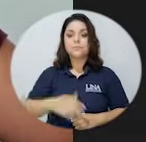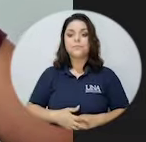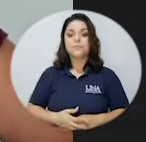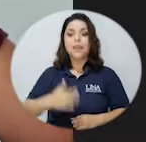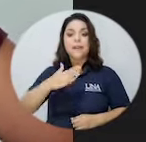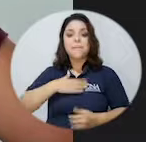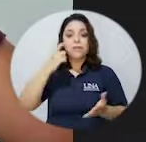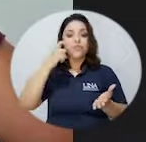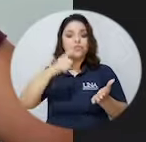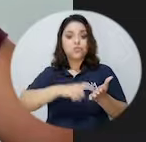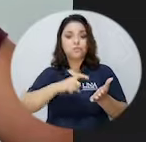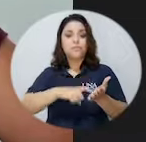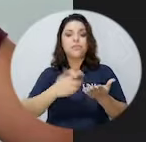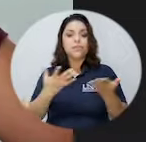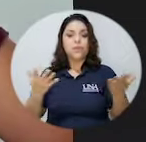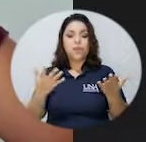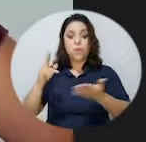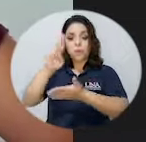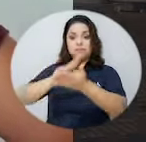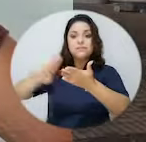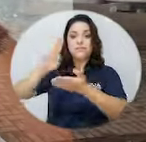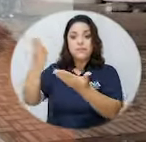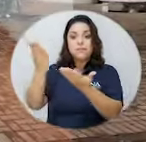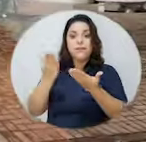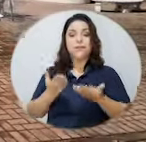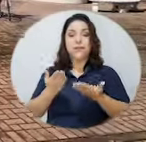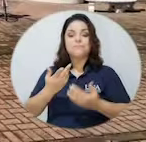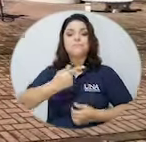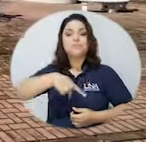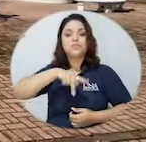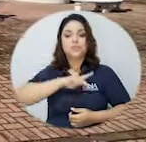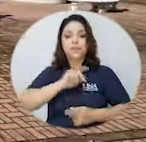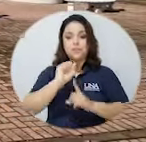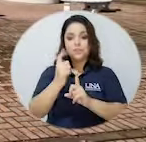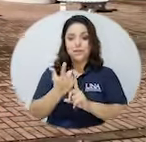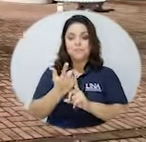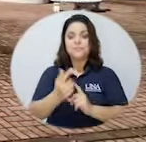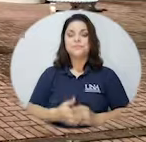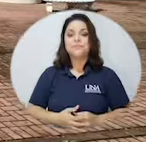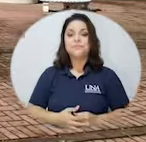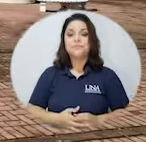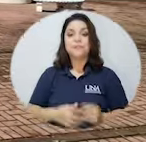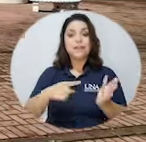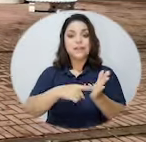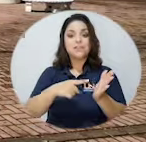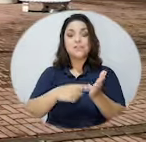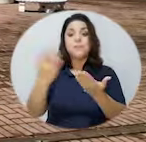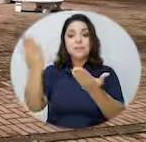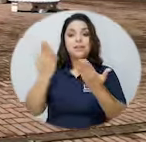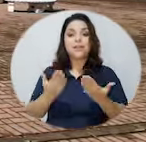Mi reconocimiento o el mérito que la universidad me da es personal social. Esto me ha dado